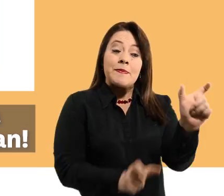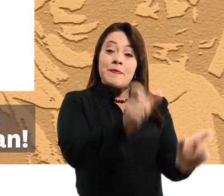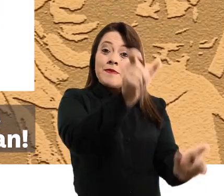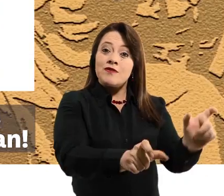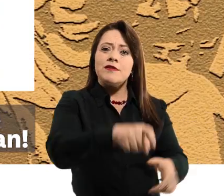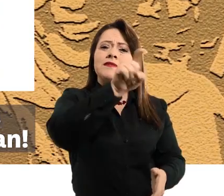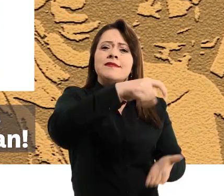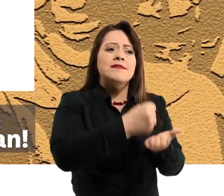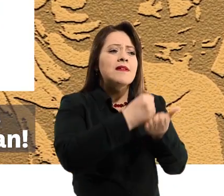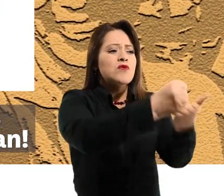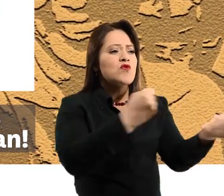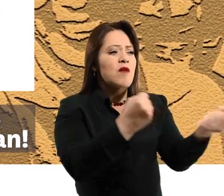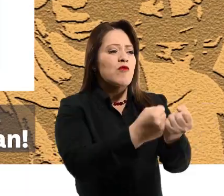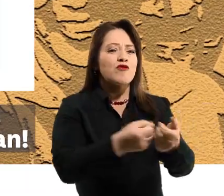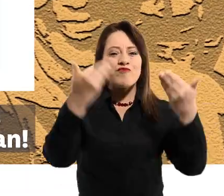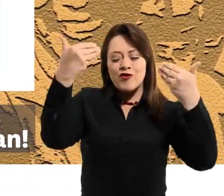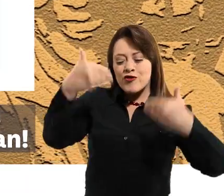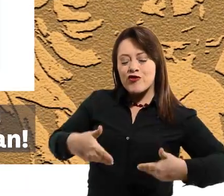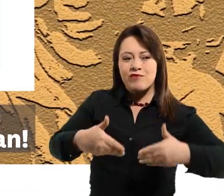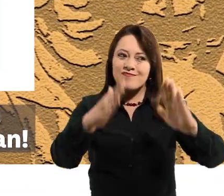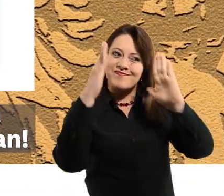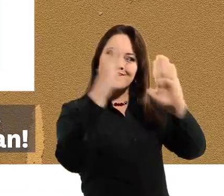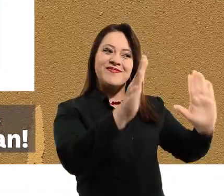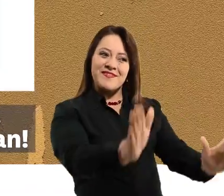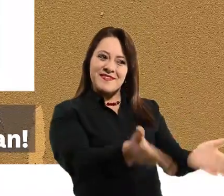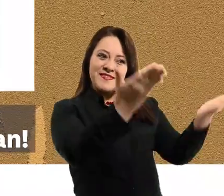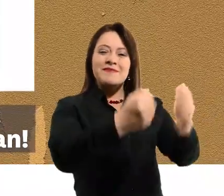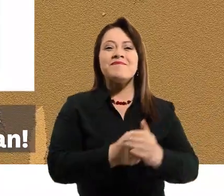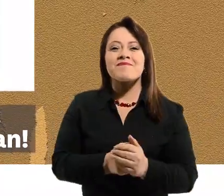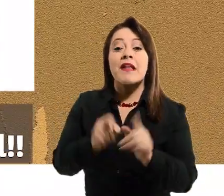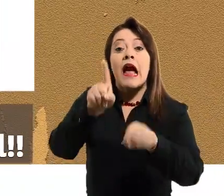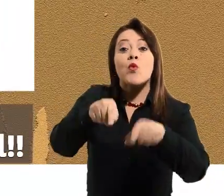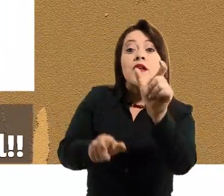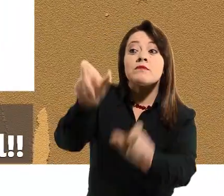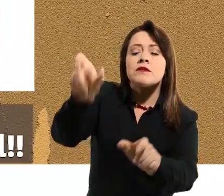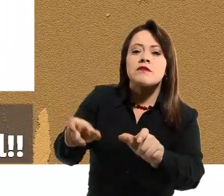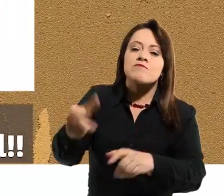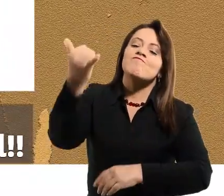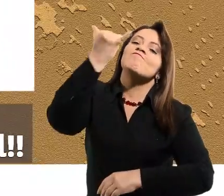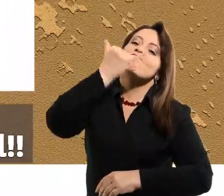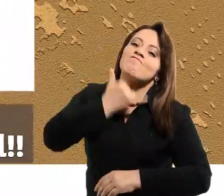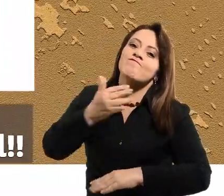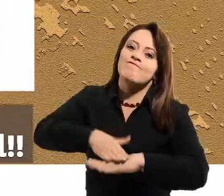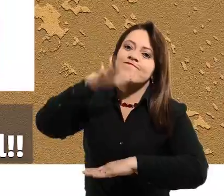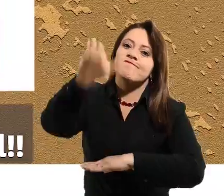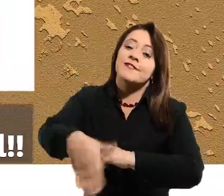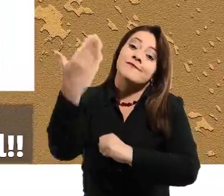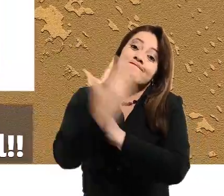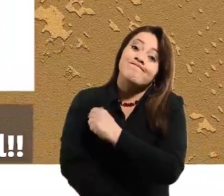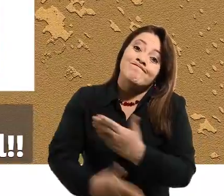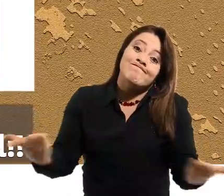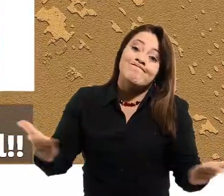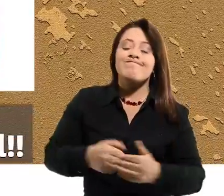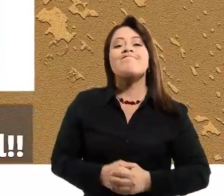Las grandes oportunidades para ayudar a los demás no se calculan, simplemente llegan. Por alguna razón cometieron un error y